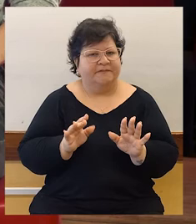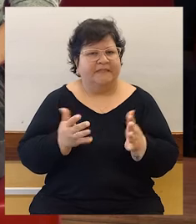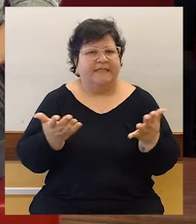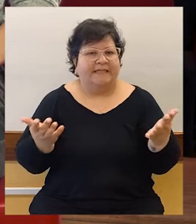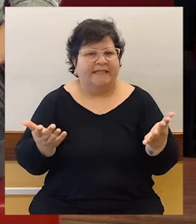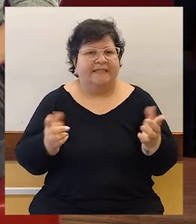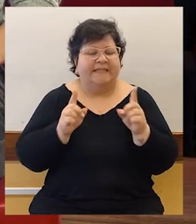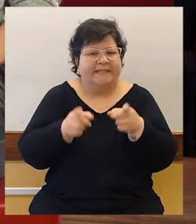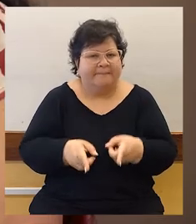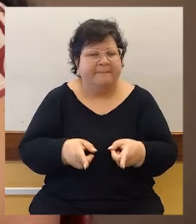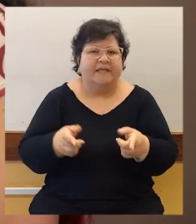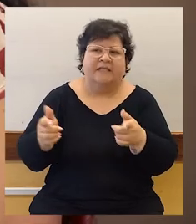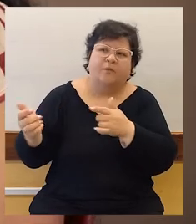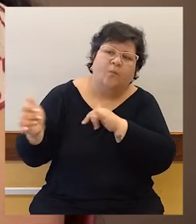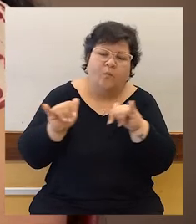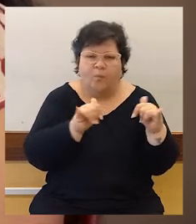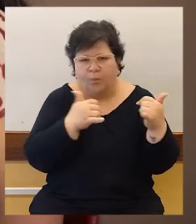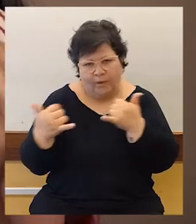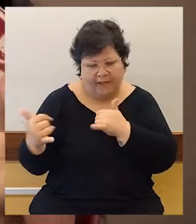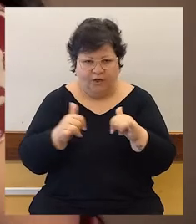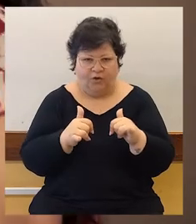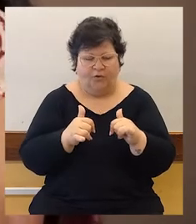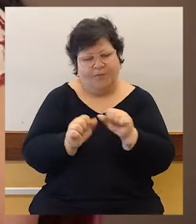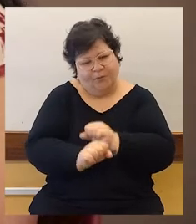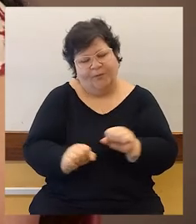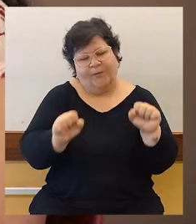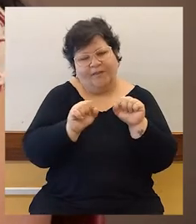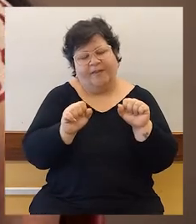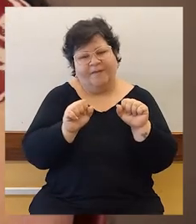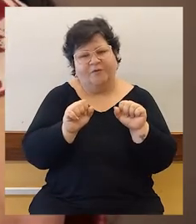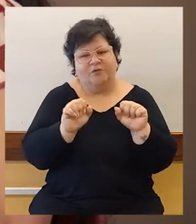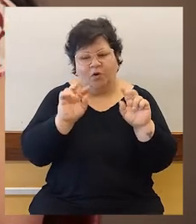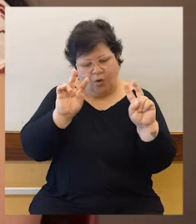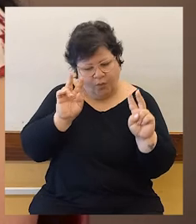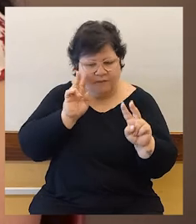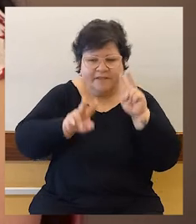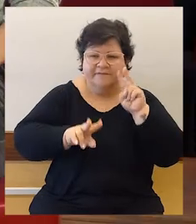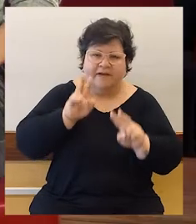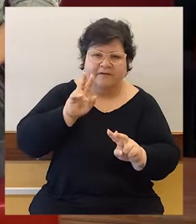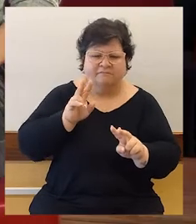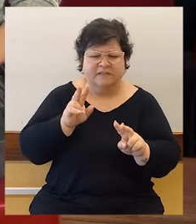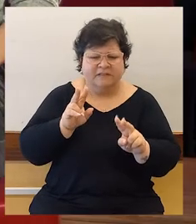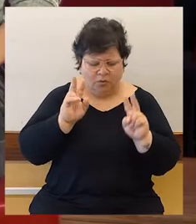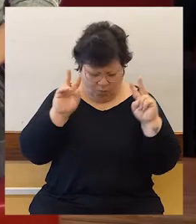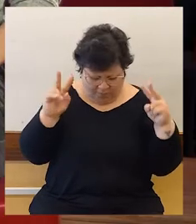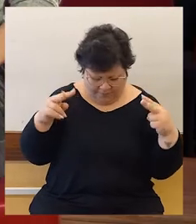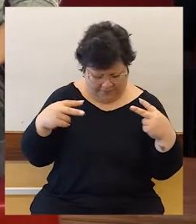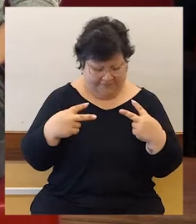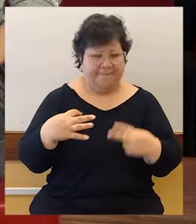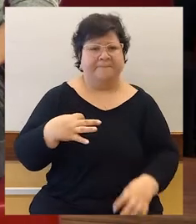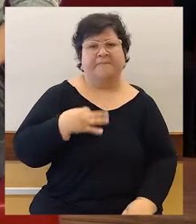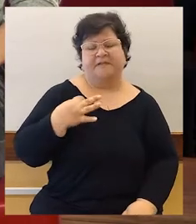nos permite ver la otra versión de lo que estamos transitando. Y eso es